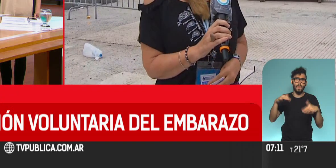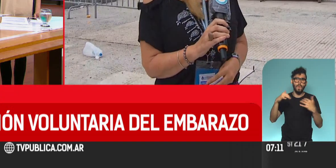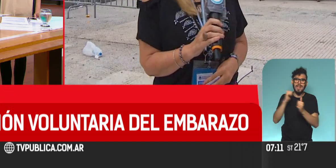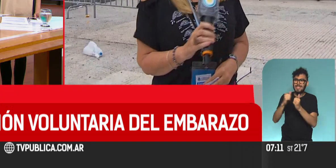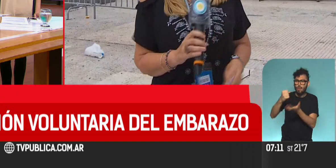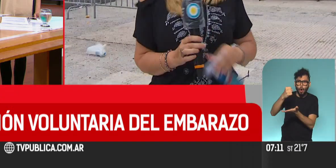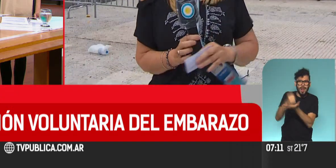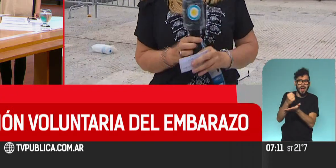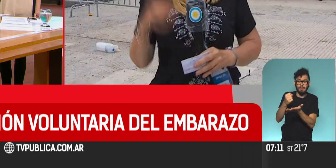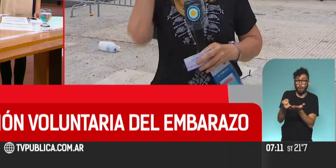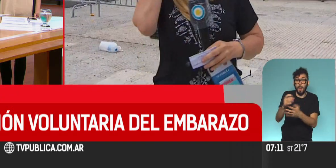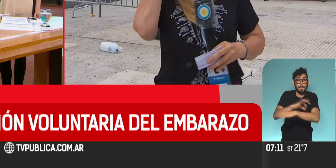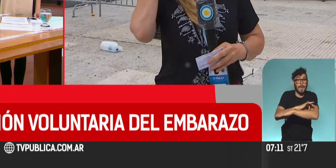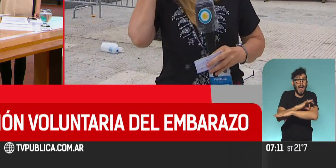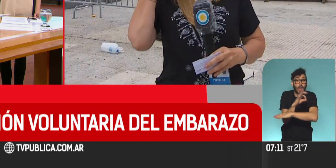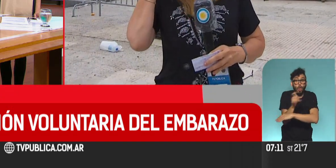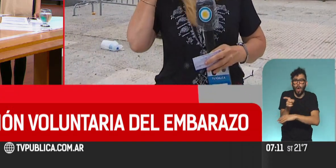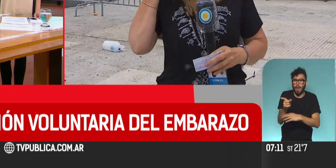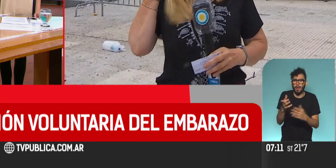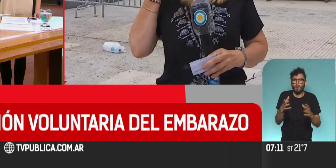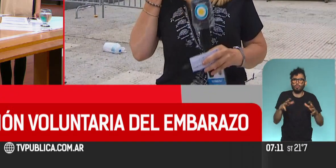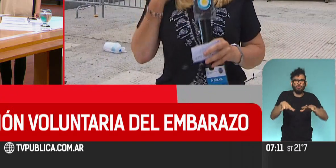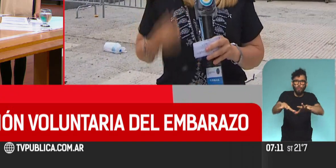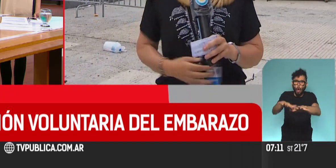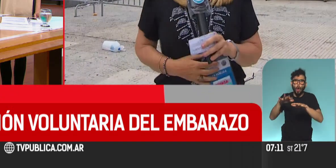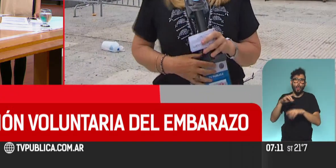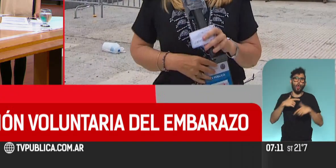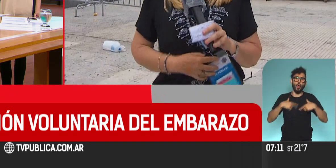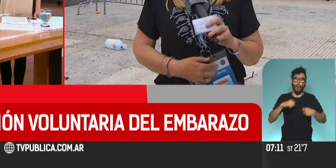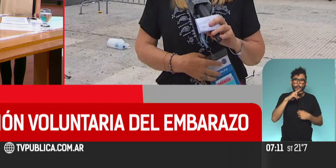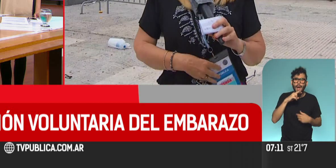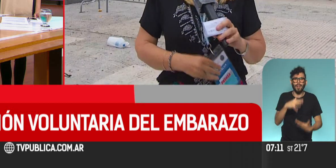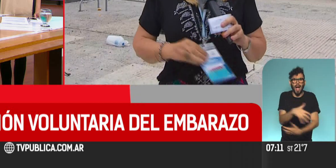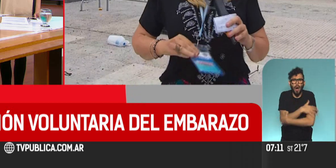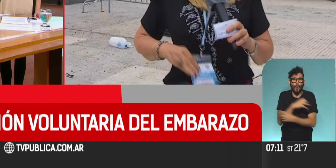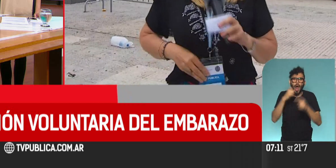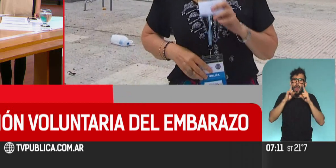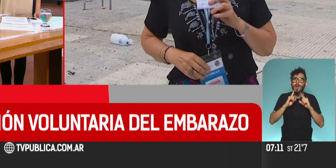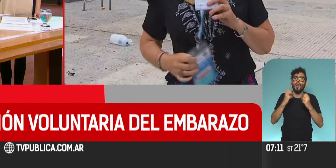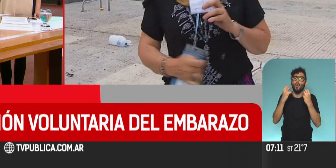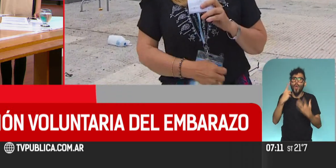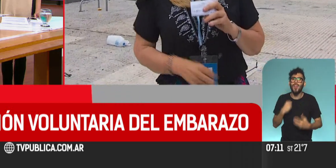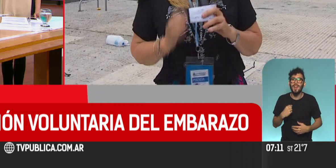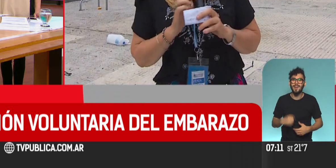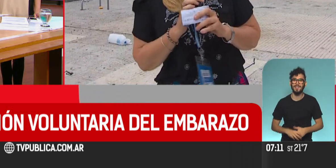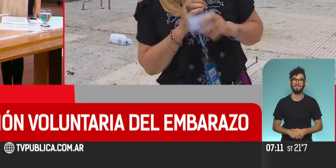madrugada, de pañuelos verdes, de abrazos, de emoción, de lágrimas. Laura, ¿cómo estás? Bienvenida, buen día, nuevamente.